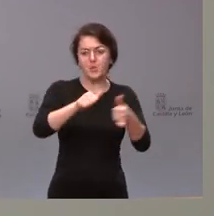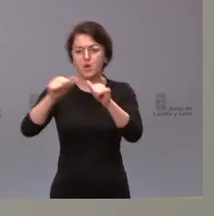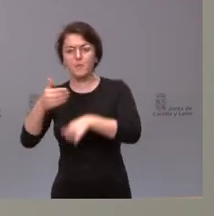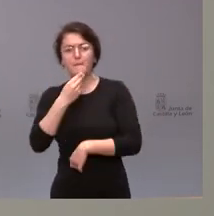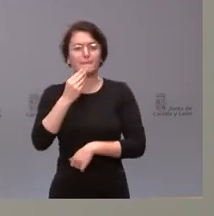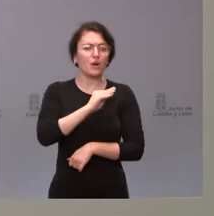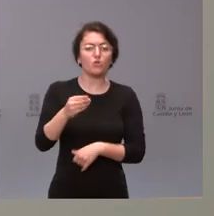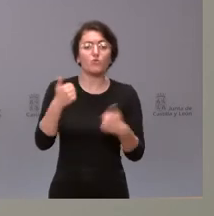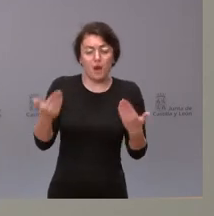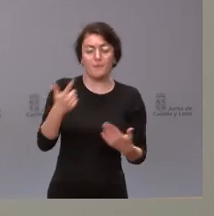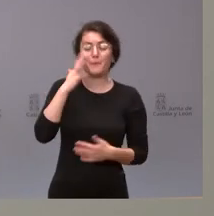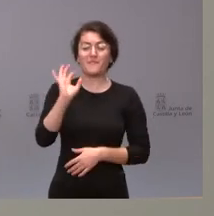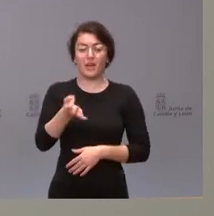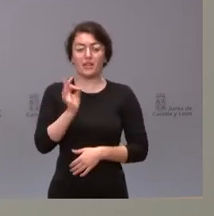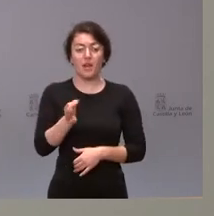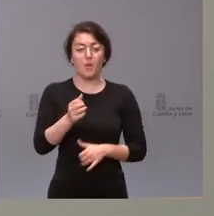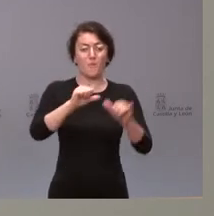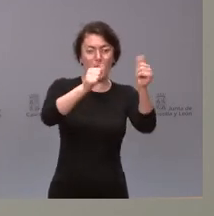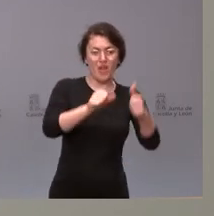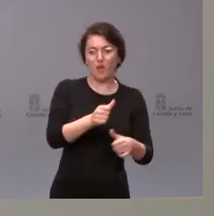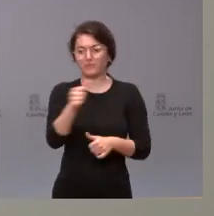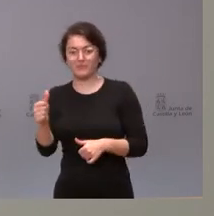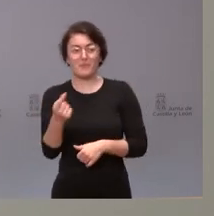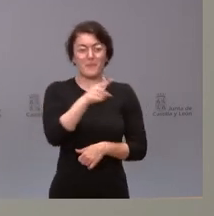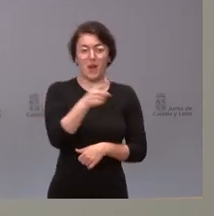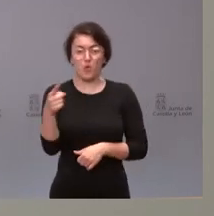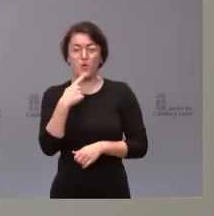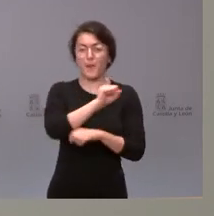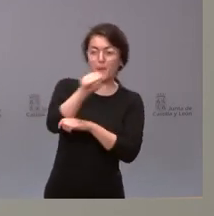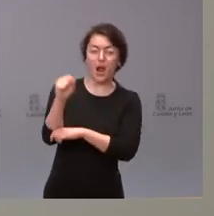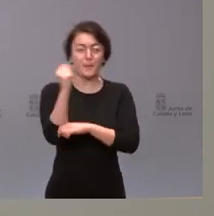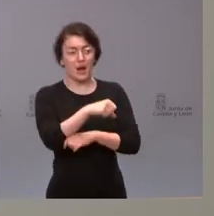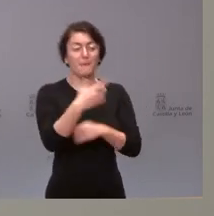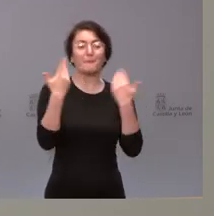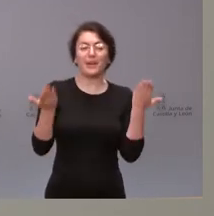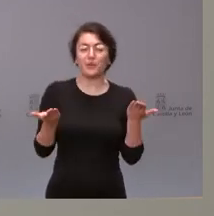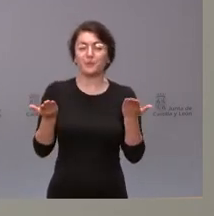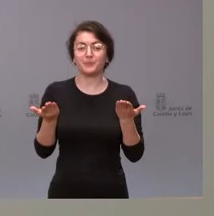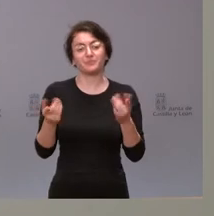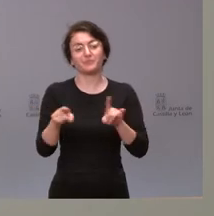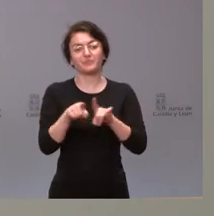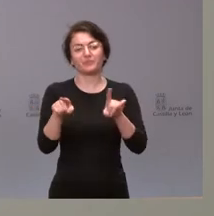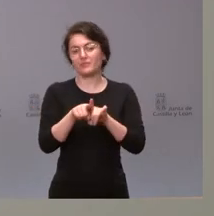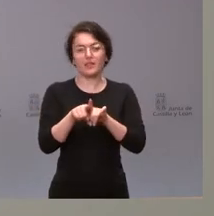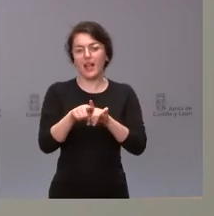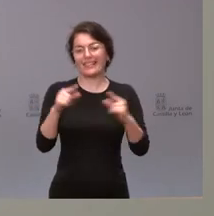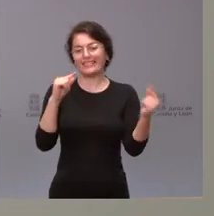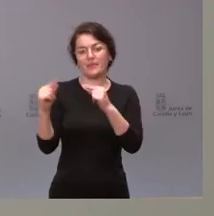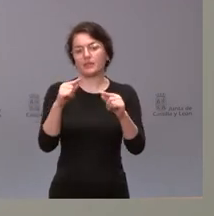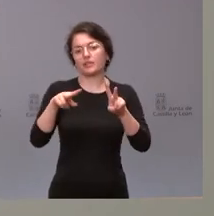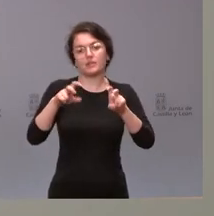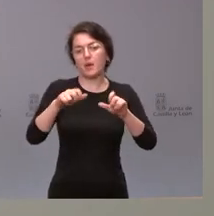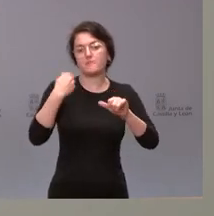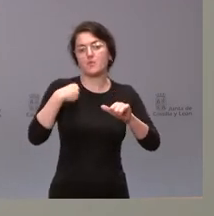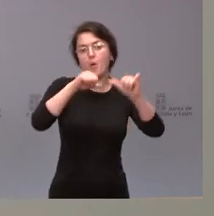que podría haber algunos modelos mejores que otros, pero eso se dejamos al debate dentro del modelo de ciudad y, por tanto, al papel